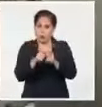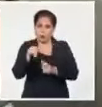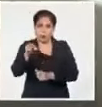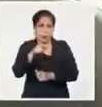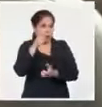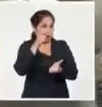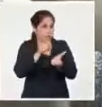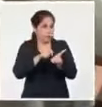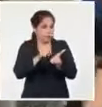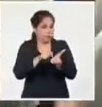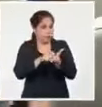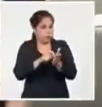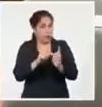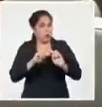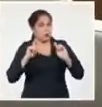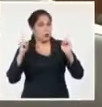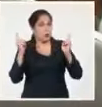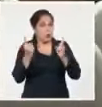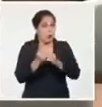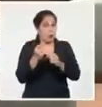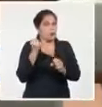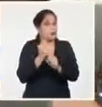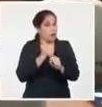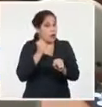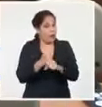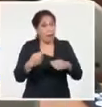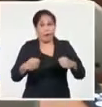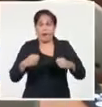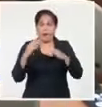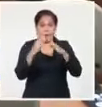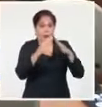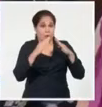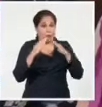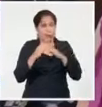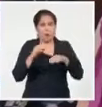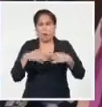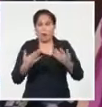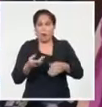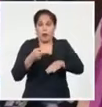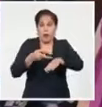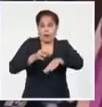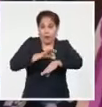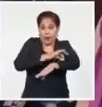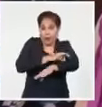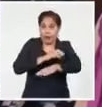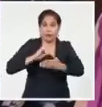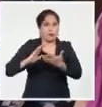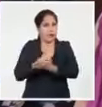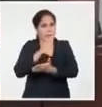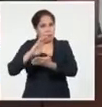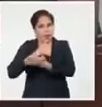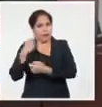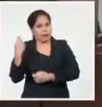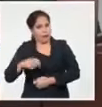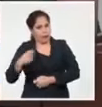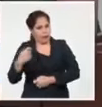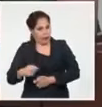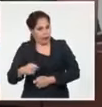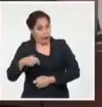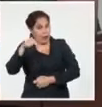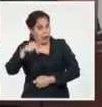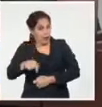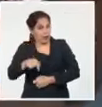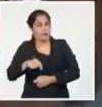¿Cómo generalizar en Cuba el trabajo desde las comunidades para la prevención del dengue y otras arbovirosis? Ante esta